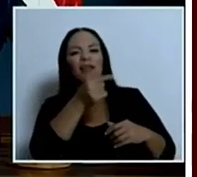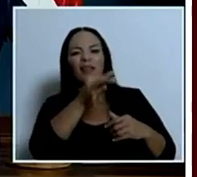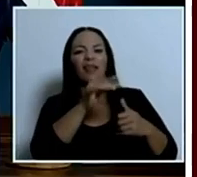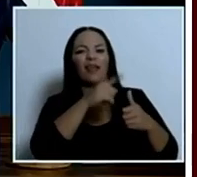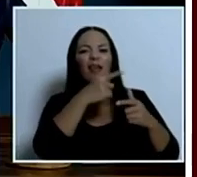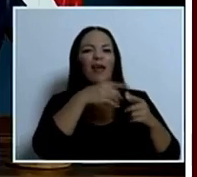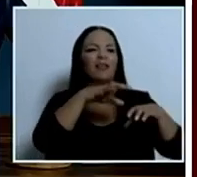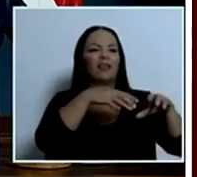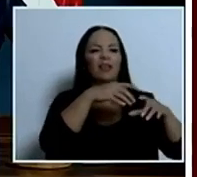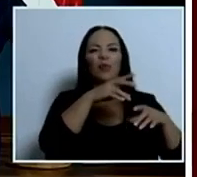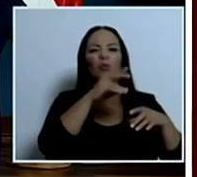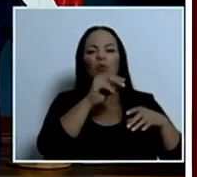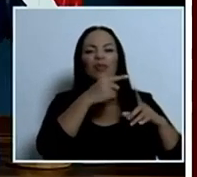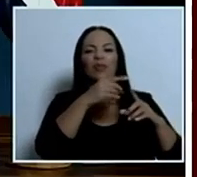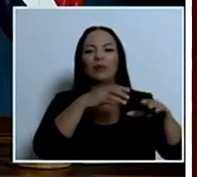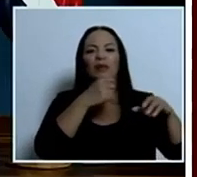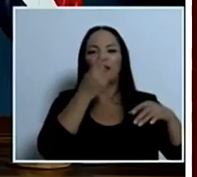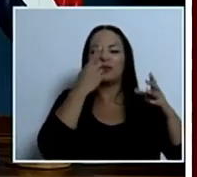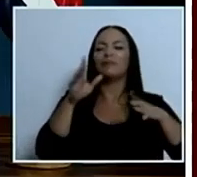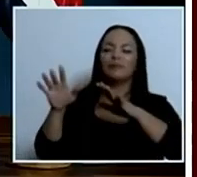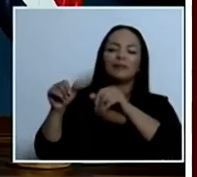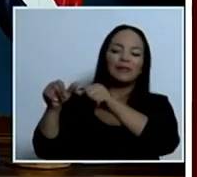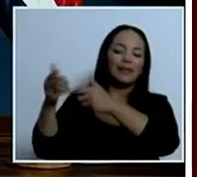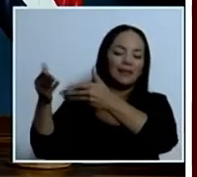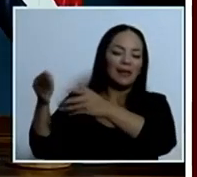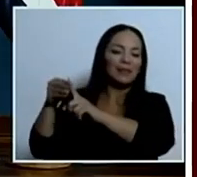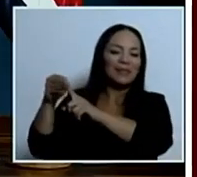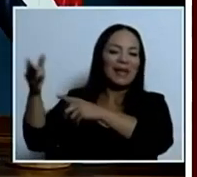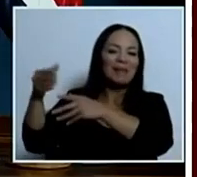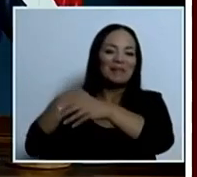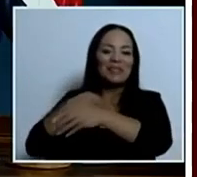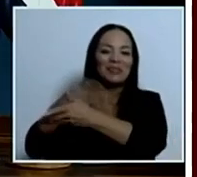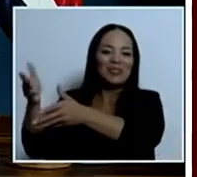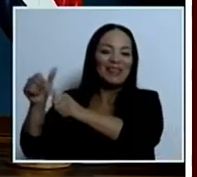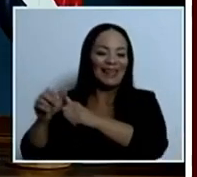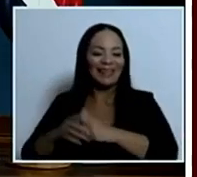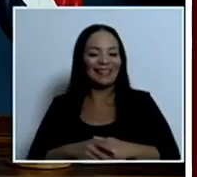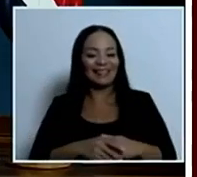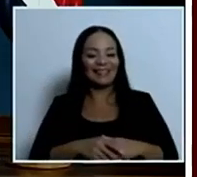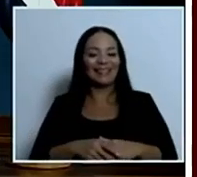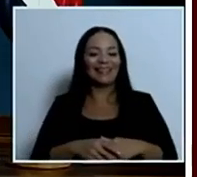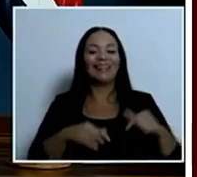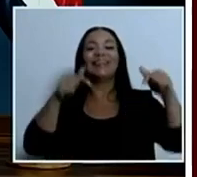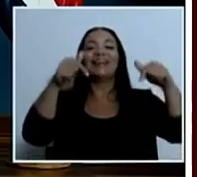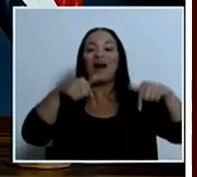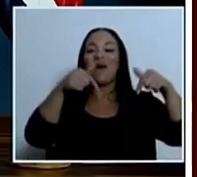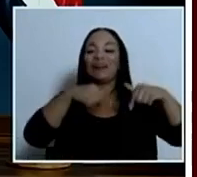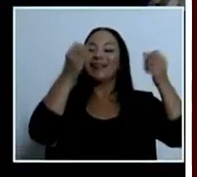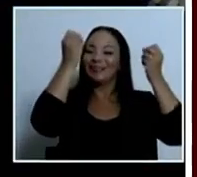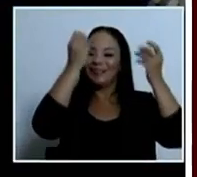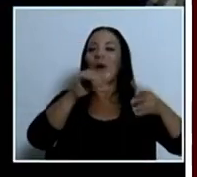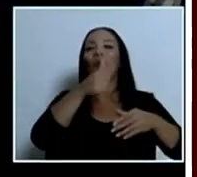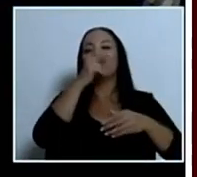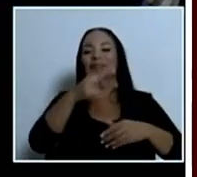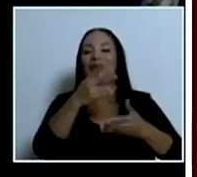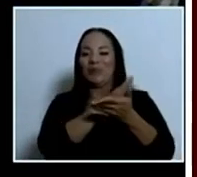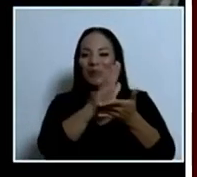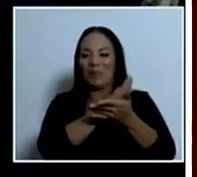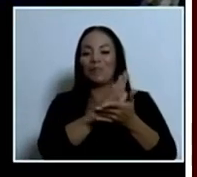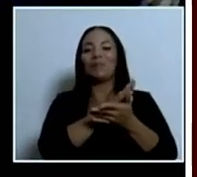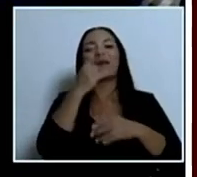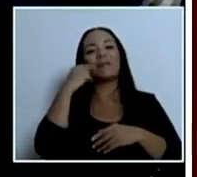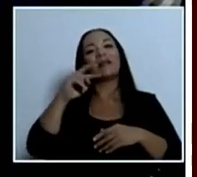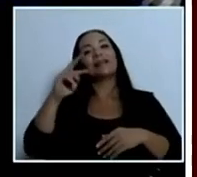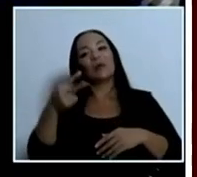Y presidente, siga con el mensaje, ministro. Ya hoy se mandó a publicar un segundo edicto que es un trámite previo para la segunda